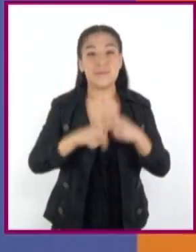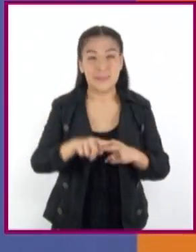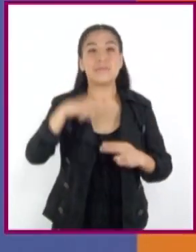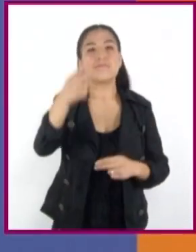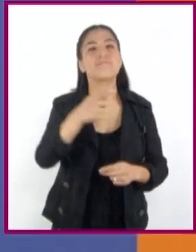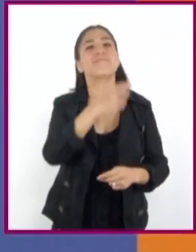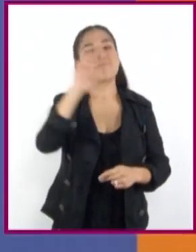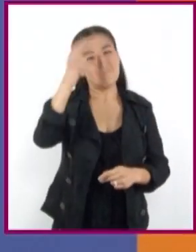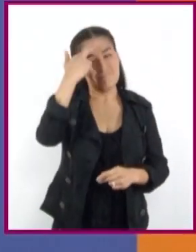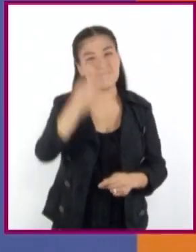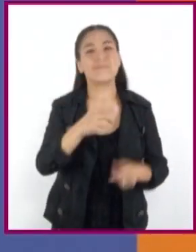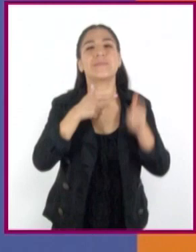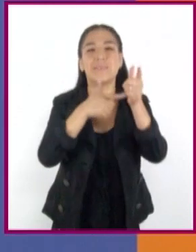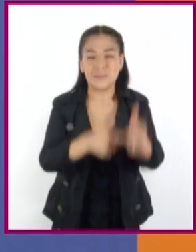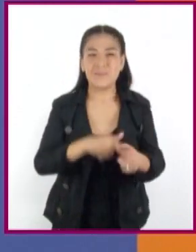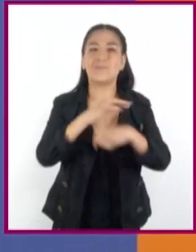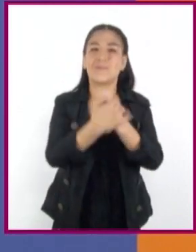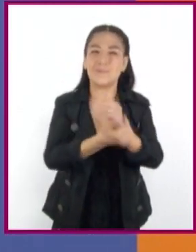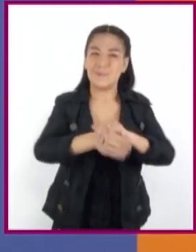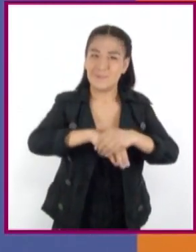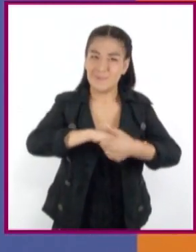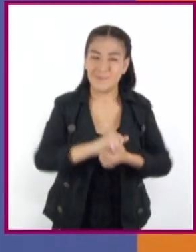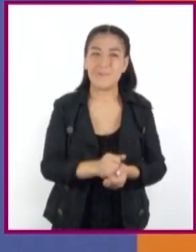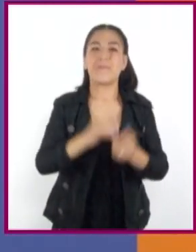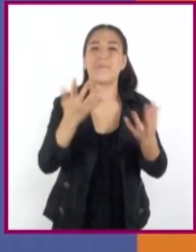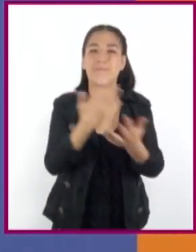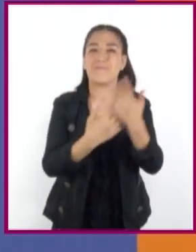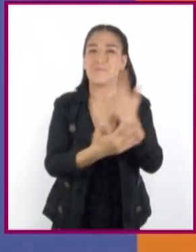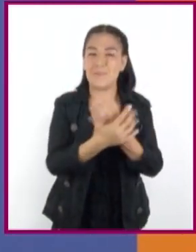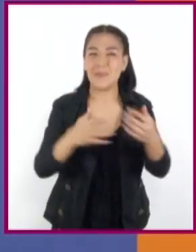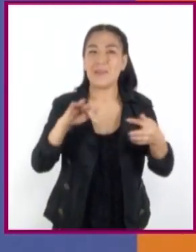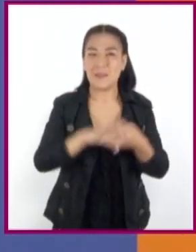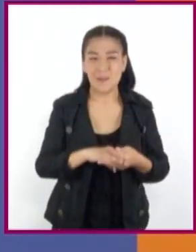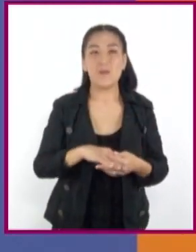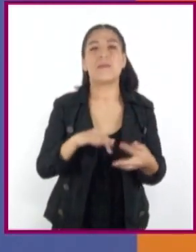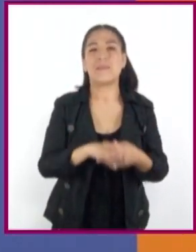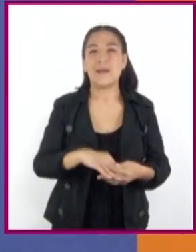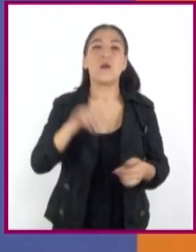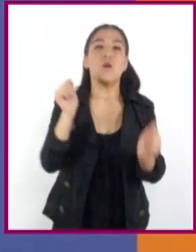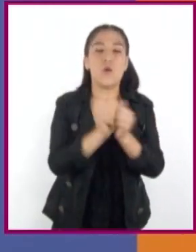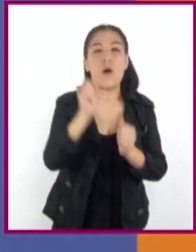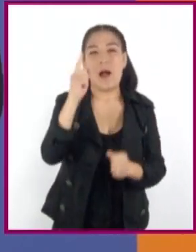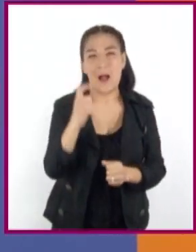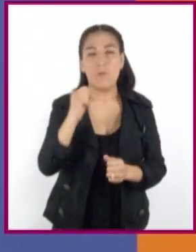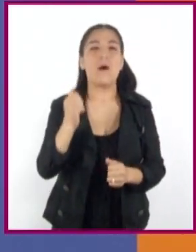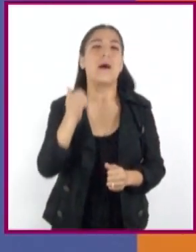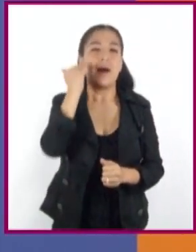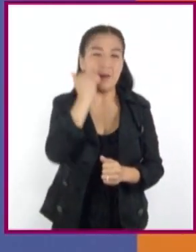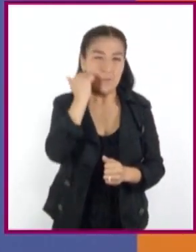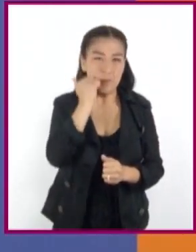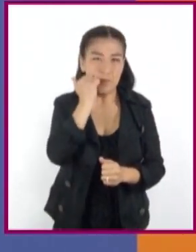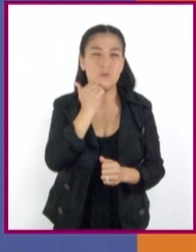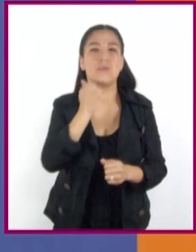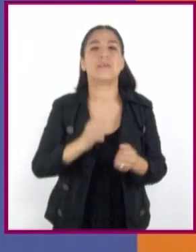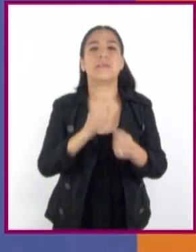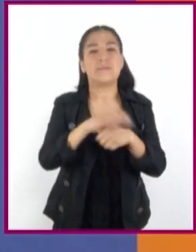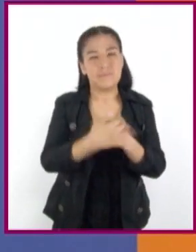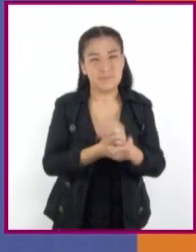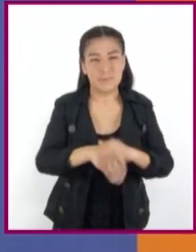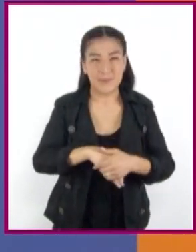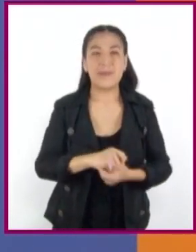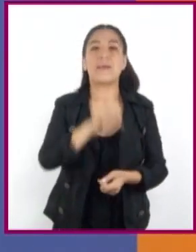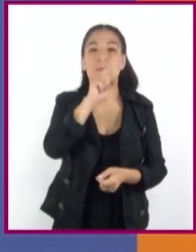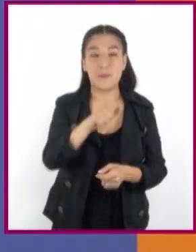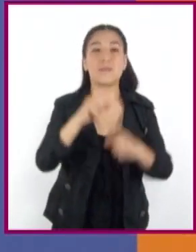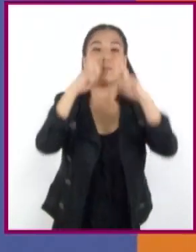debemos seguir cuidándonos, lavando frecuentemente nuestras manos con agua y jabón, usando el cubrebocas adecuadamente, de forma